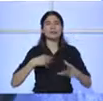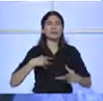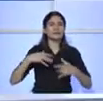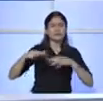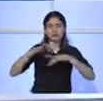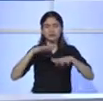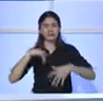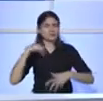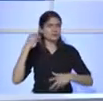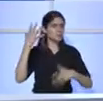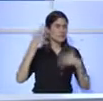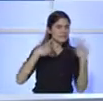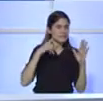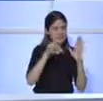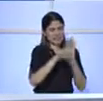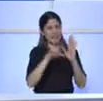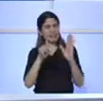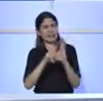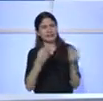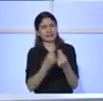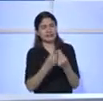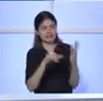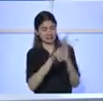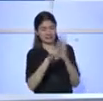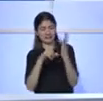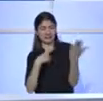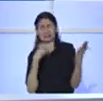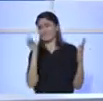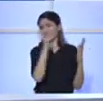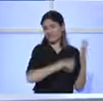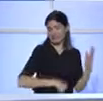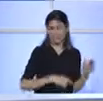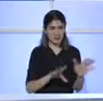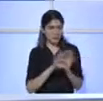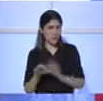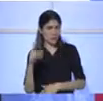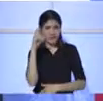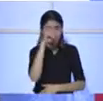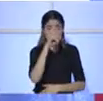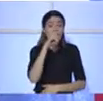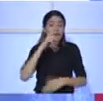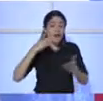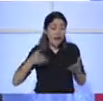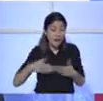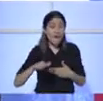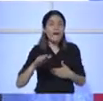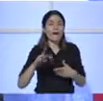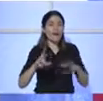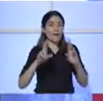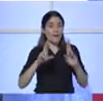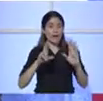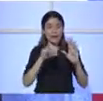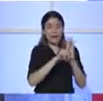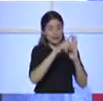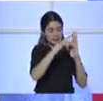Varias leyes que no podían ser cumplidas no le sirven a nadie. Lo ideal es que las leyes que existan puedan